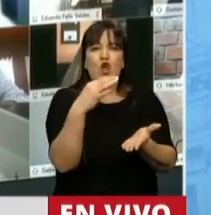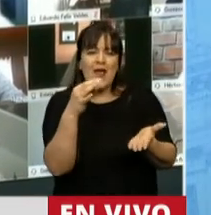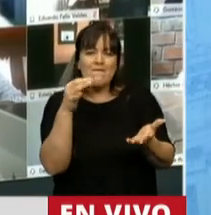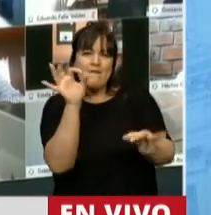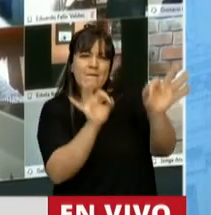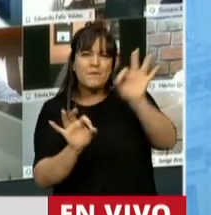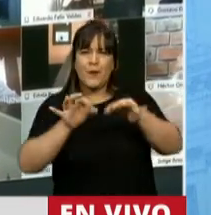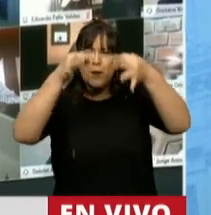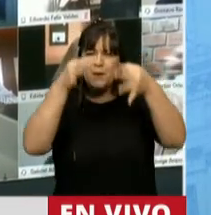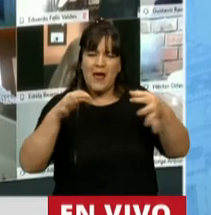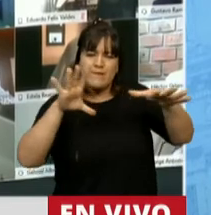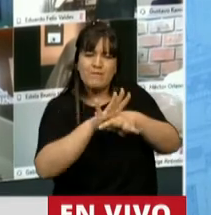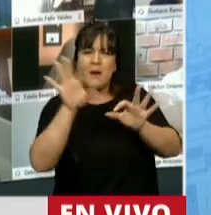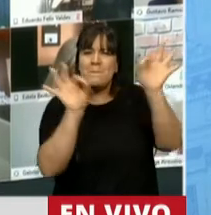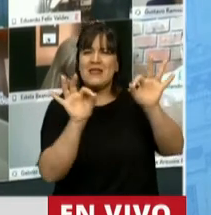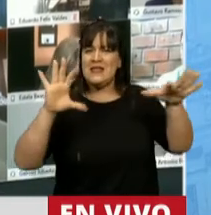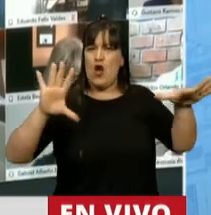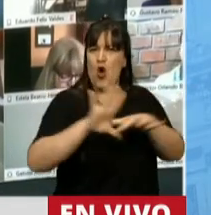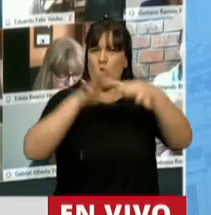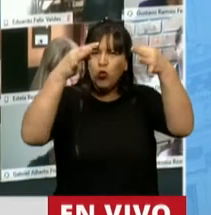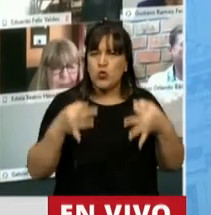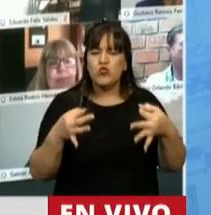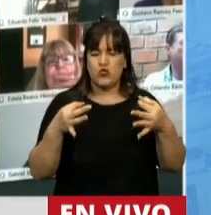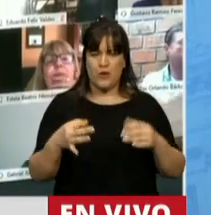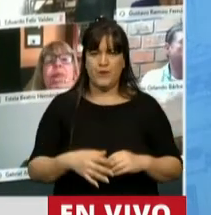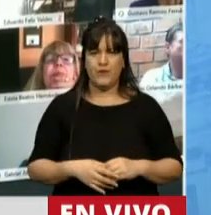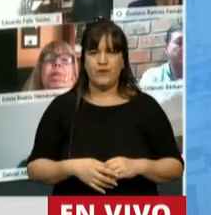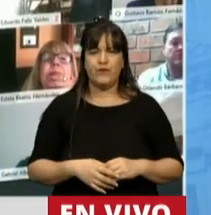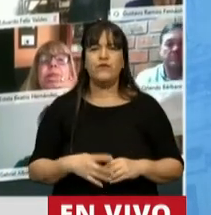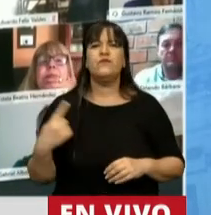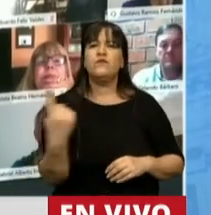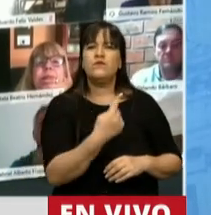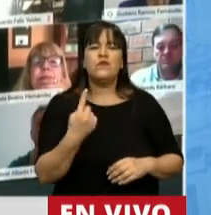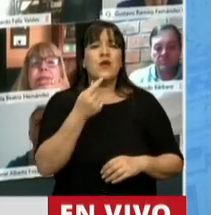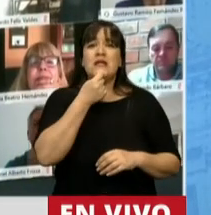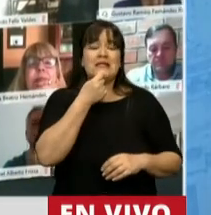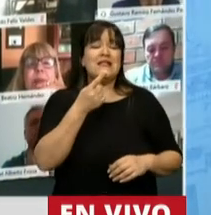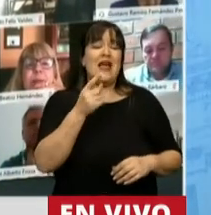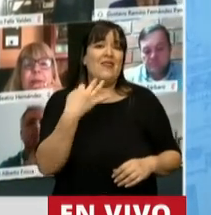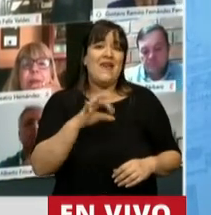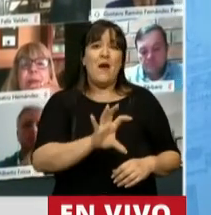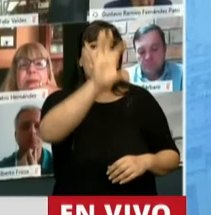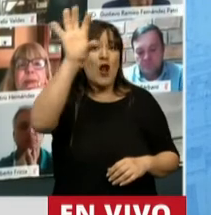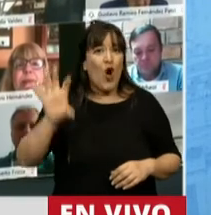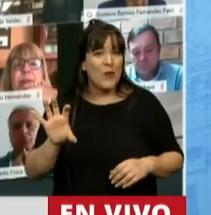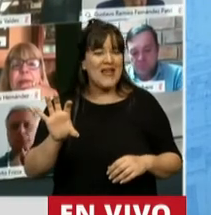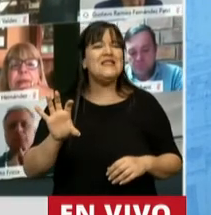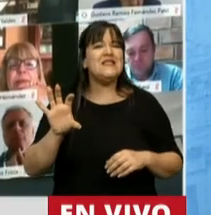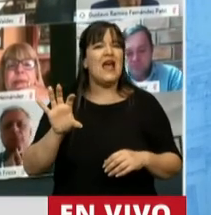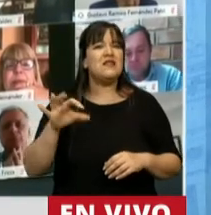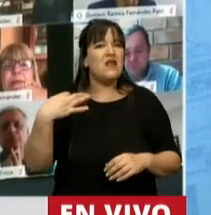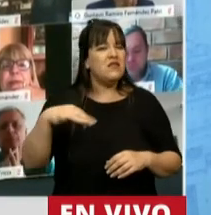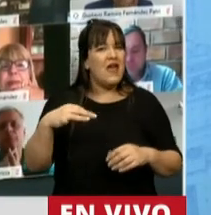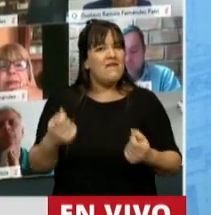y que trabaje sobre un federalismo en serio, donde nacer en cualquier lugar del país te brinda las mismas